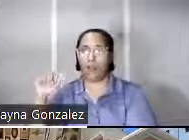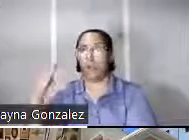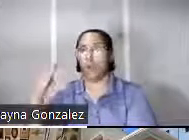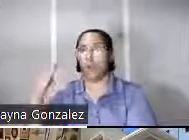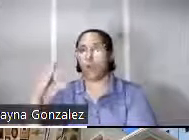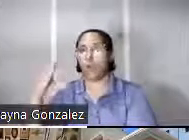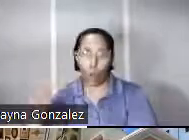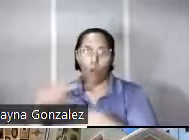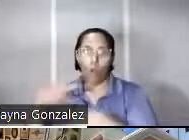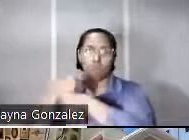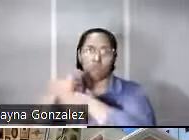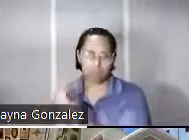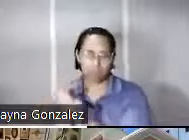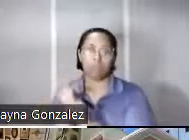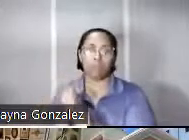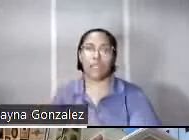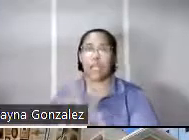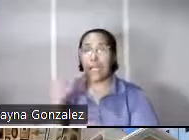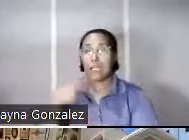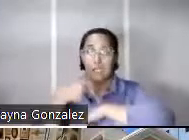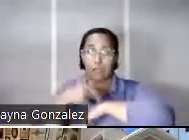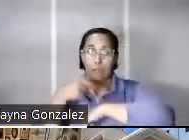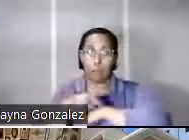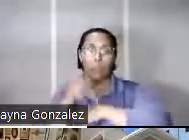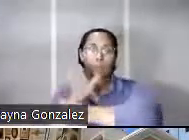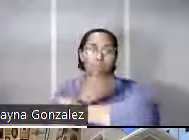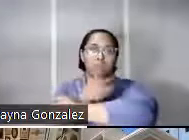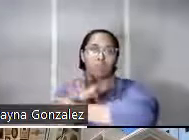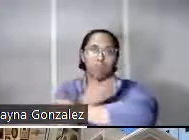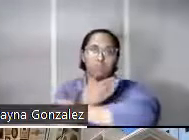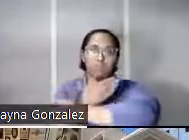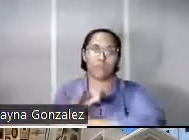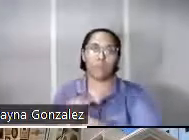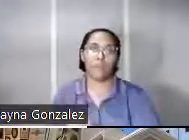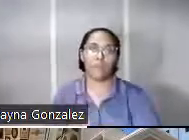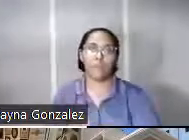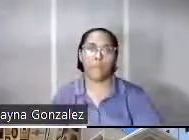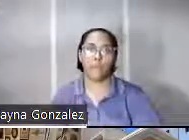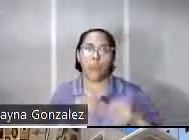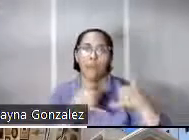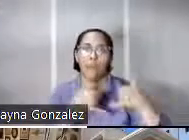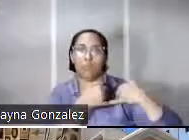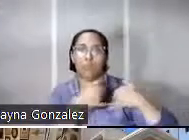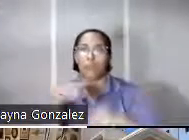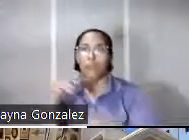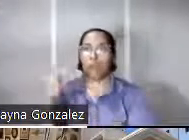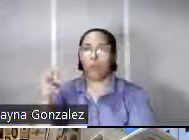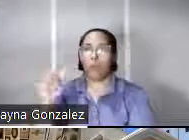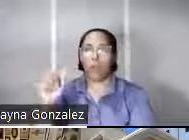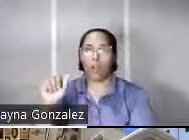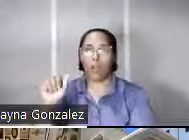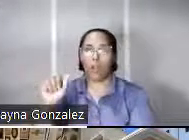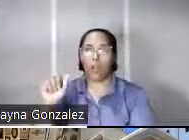en ese momento articuló un musical hizo una versión musical de la novela de la guaracha del macho camacho